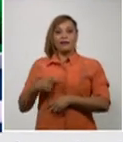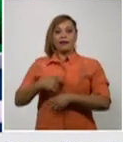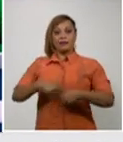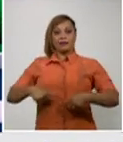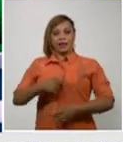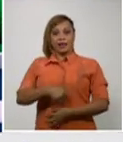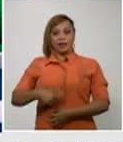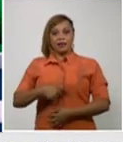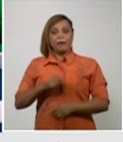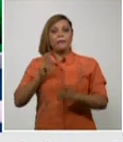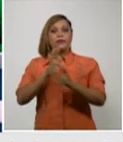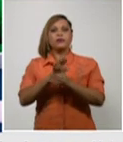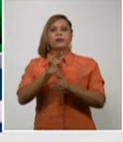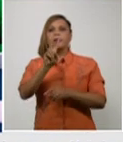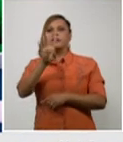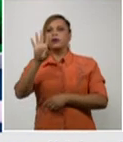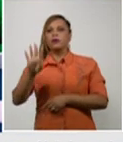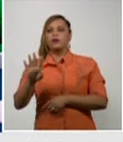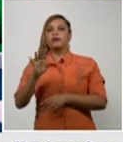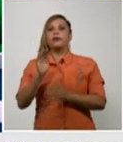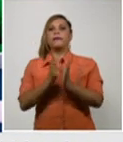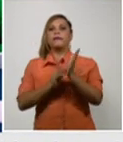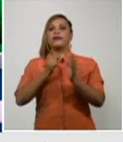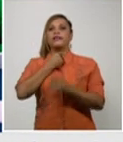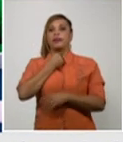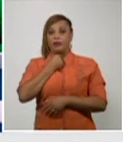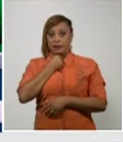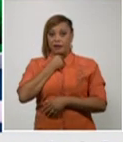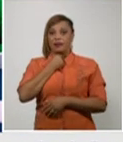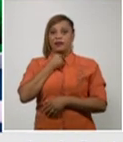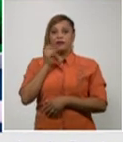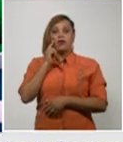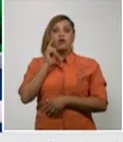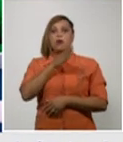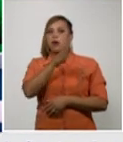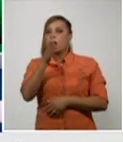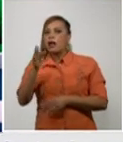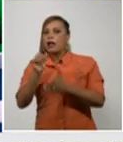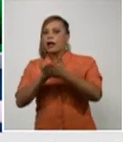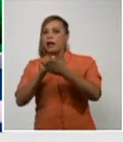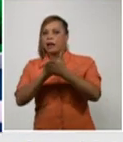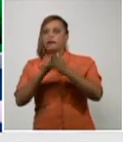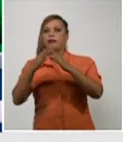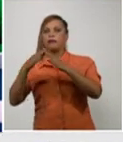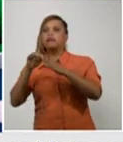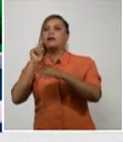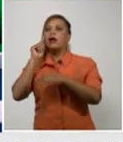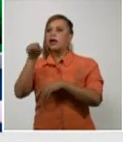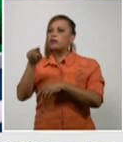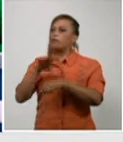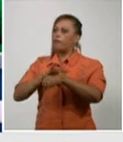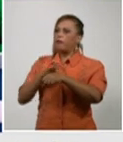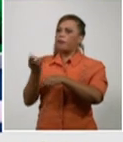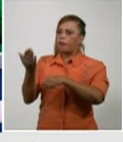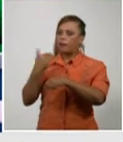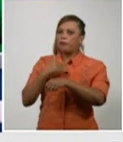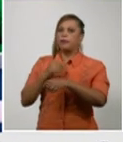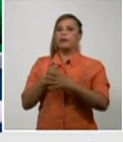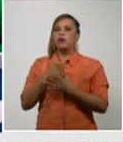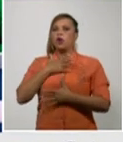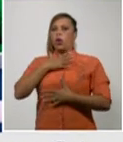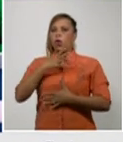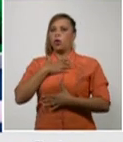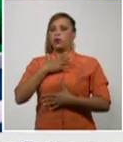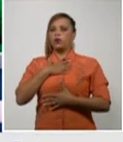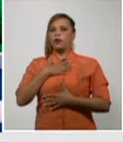24 de enero, se detecta en la pesquisa que se venía realizando, con tos seca, pérdida del